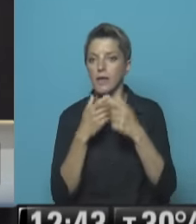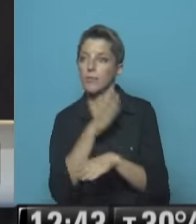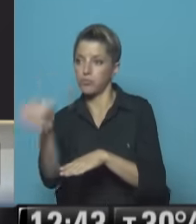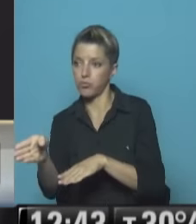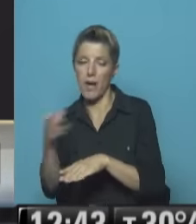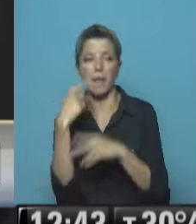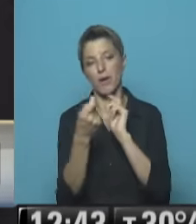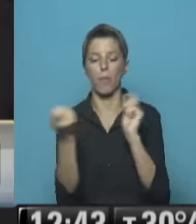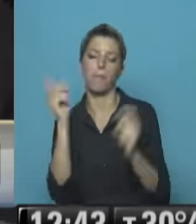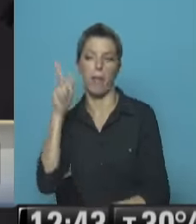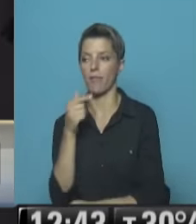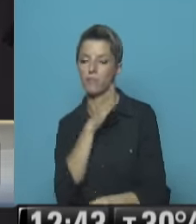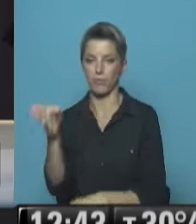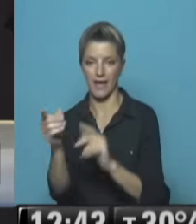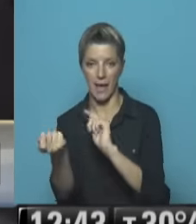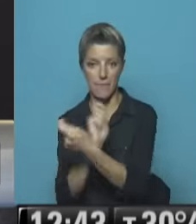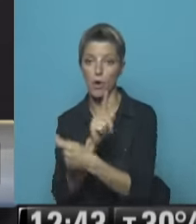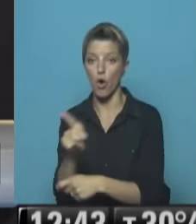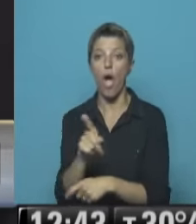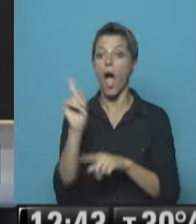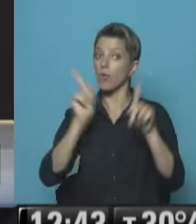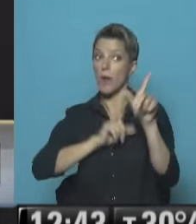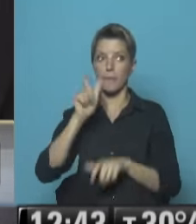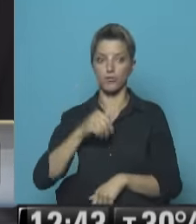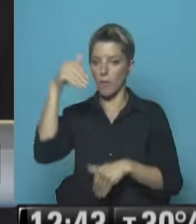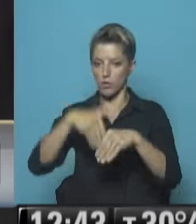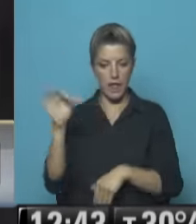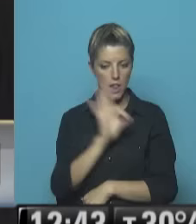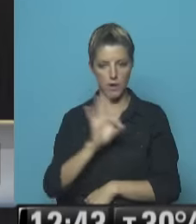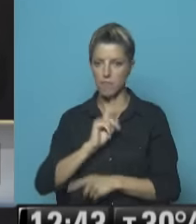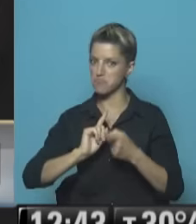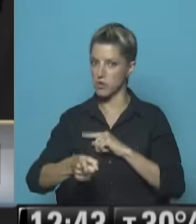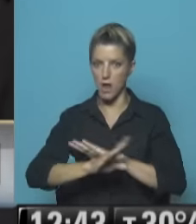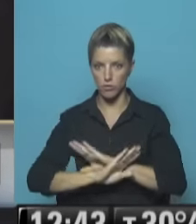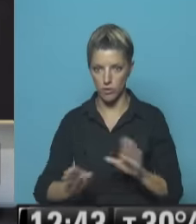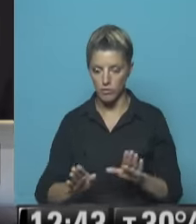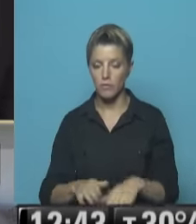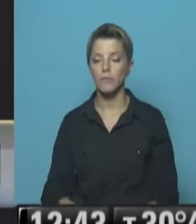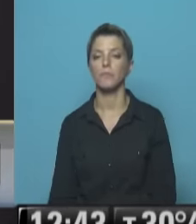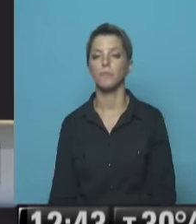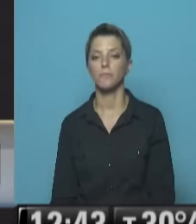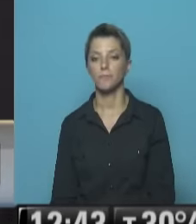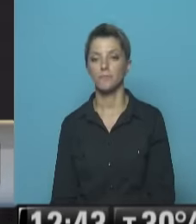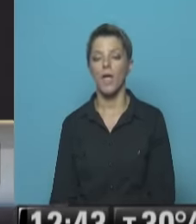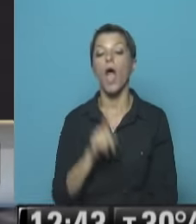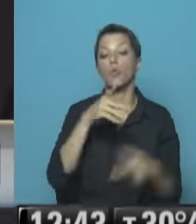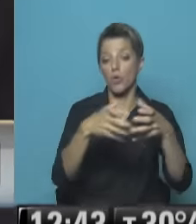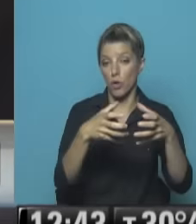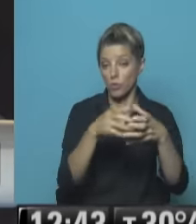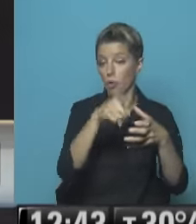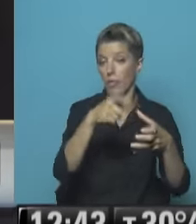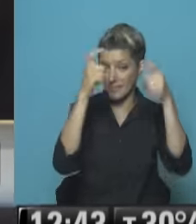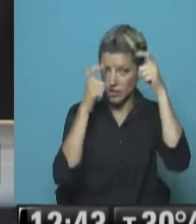Se habló de un voto castigo A través de la abstención De sectores chavistas Y sobre todo sectores chavistas De base Que no estaban conformes Sobre cómo